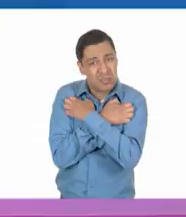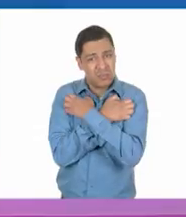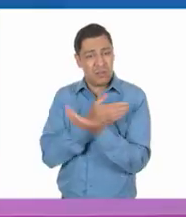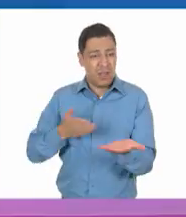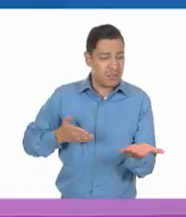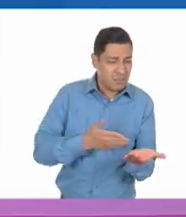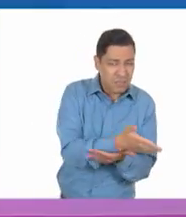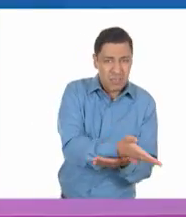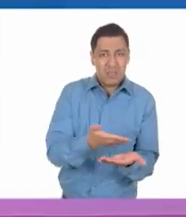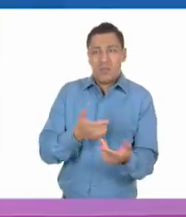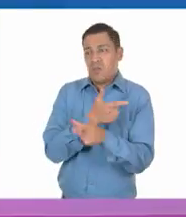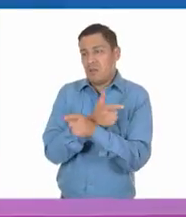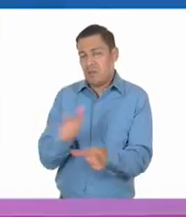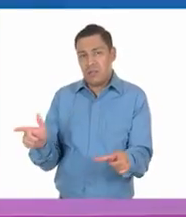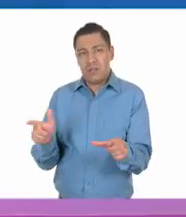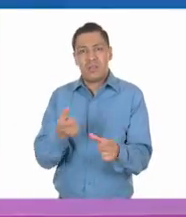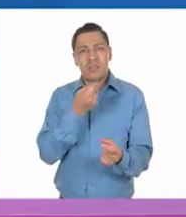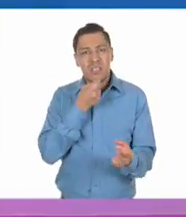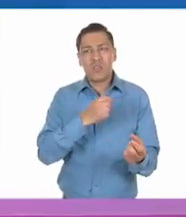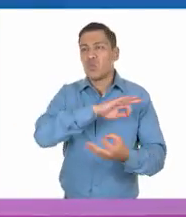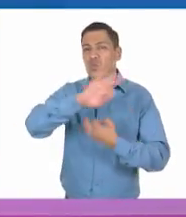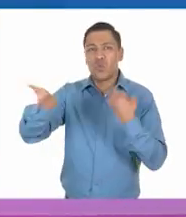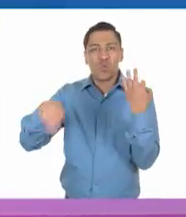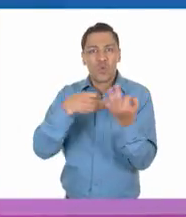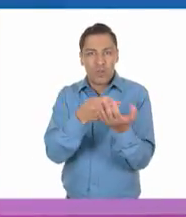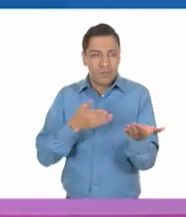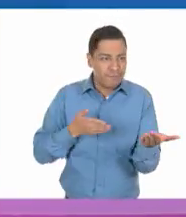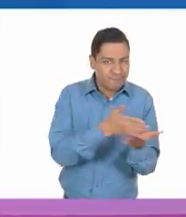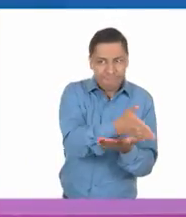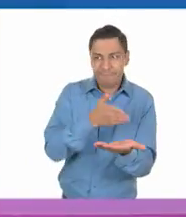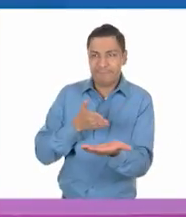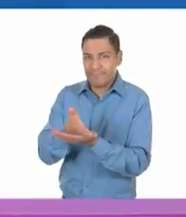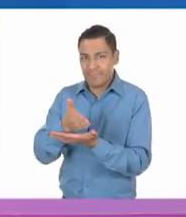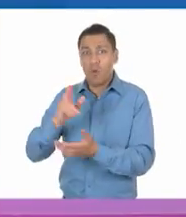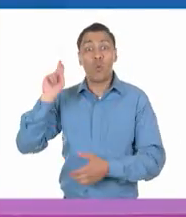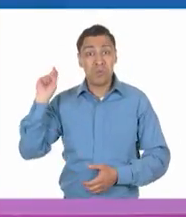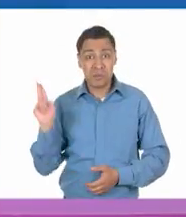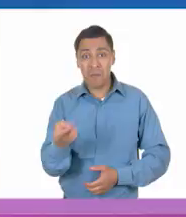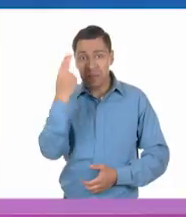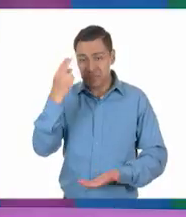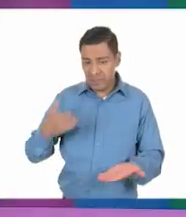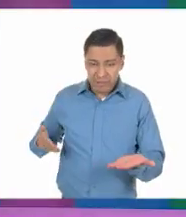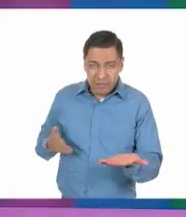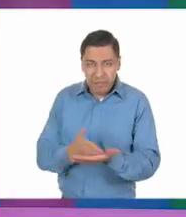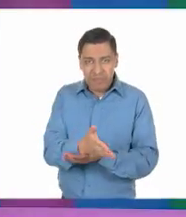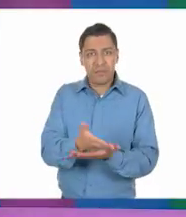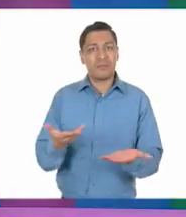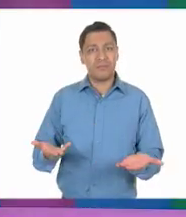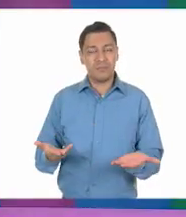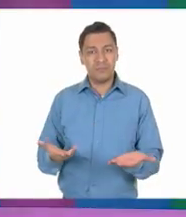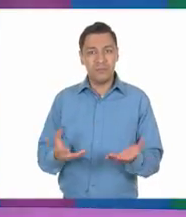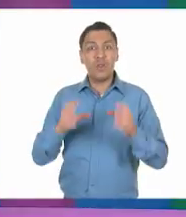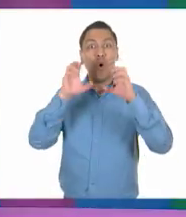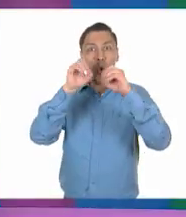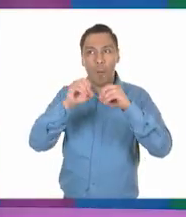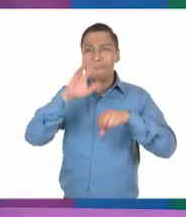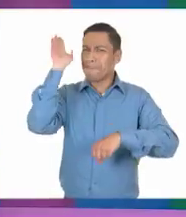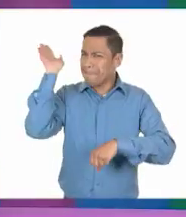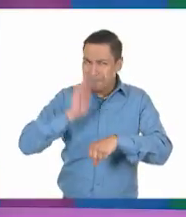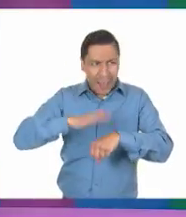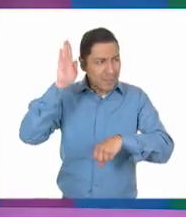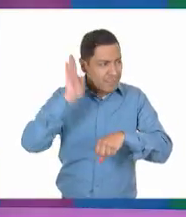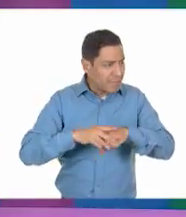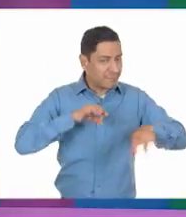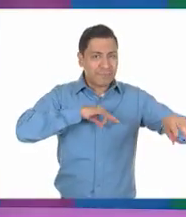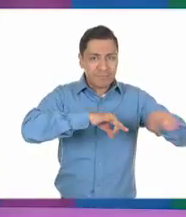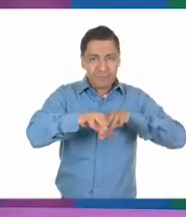sepa que todas las niñas pueden ir a la escuela y también a la universidad. Sí, y también generar más empleos para que las